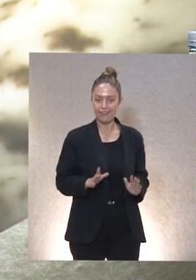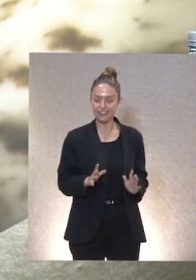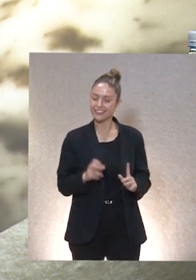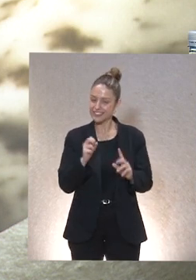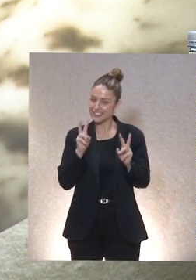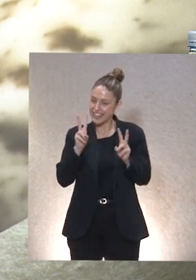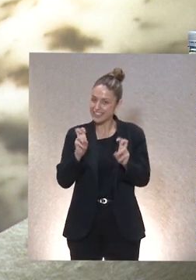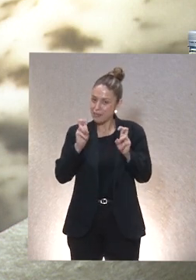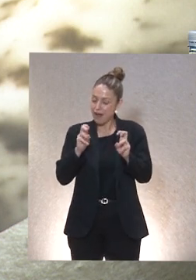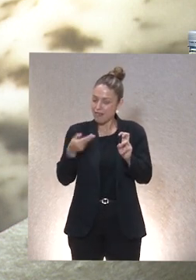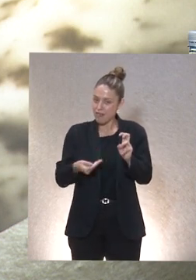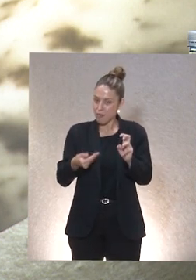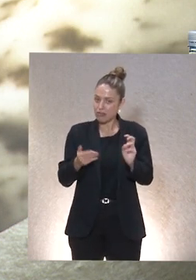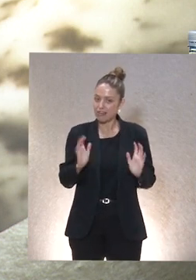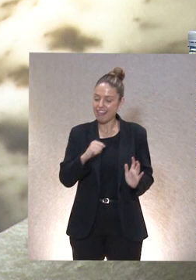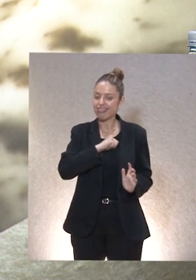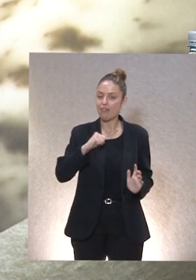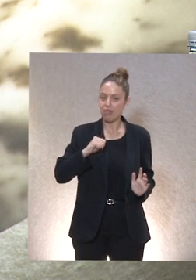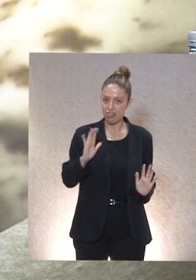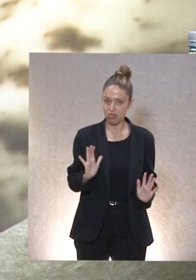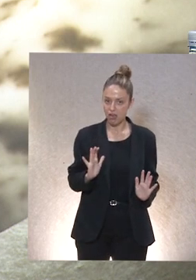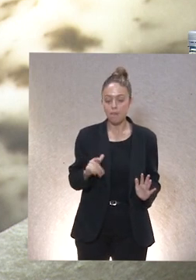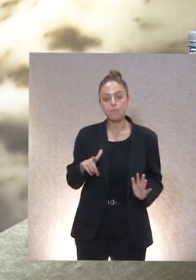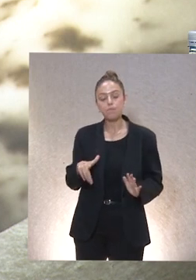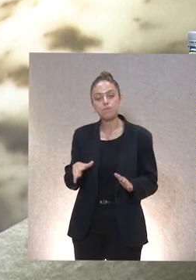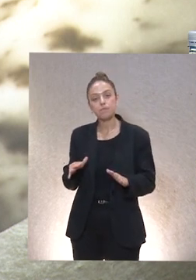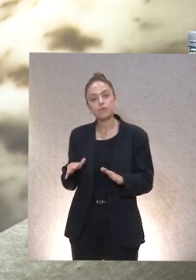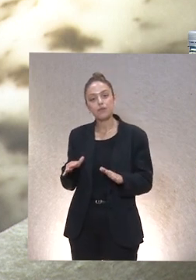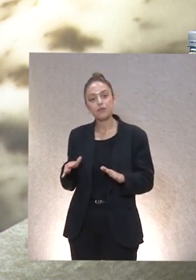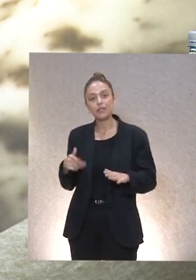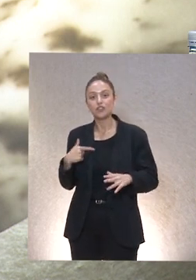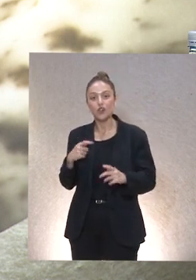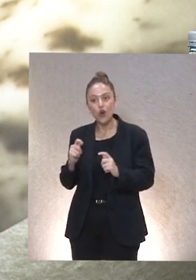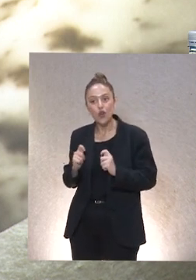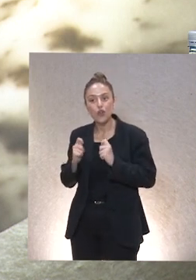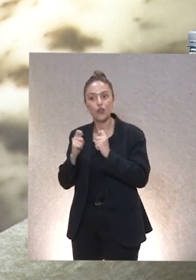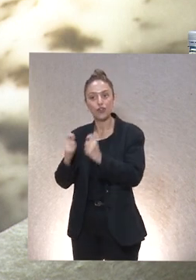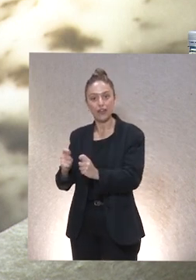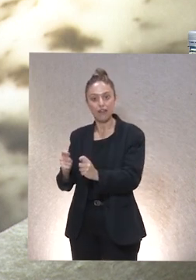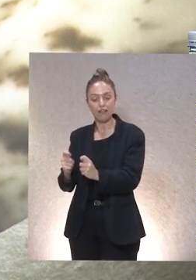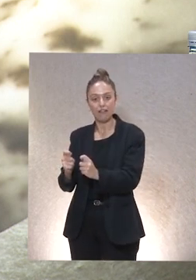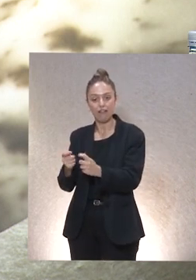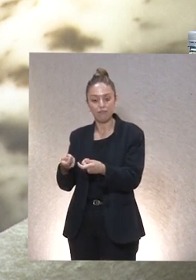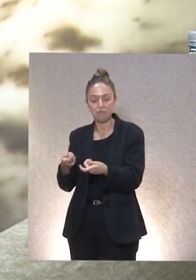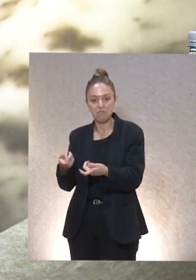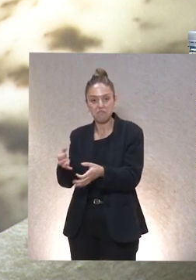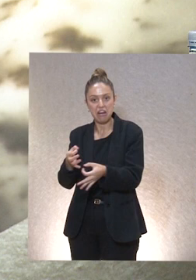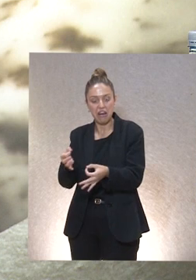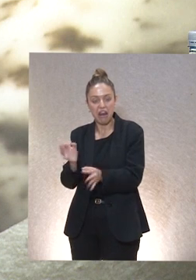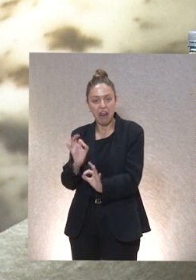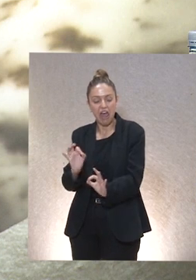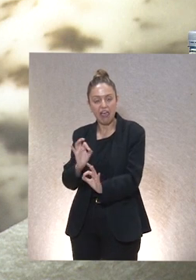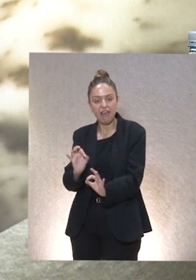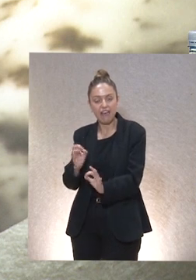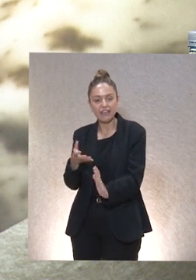pero resulta que incluso en ese caso hay eso de que no debo nada a nadie también sigue siendo falso. Lo que pasa es que me lo